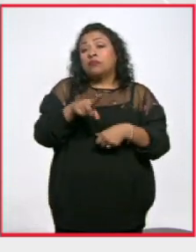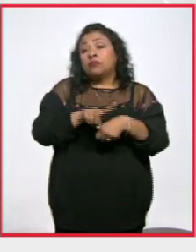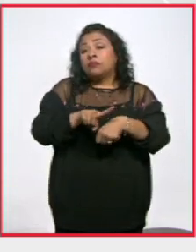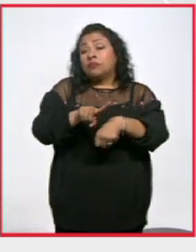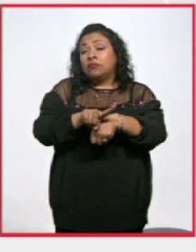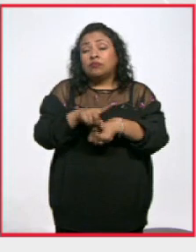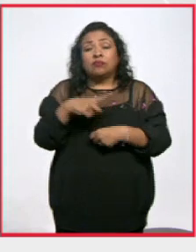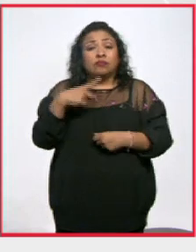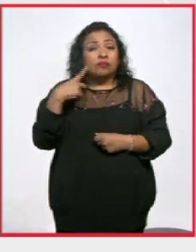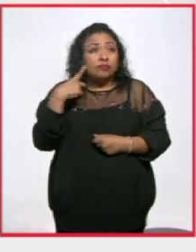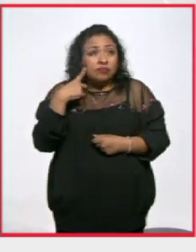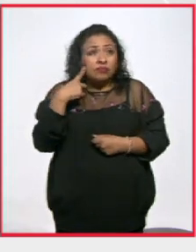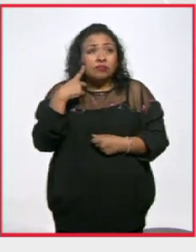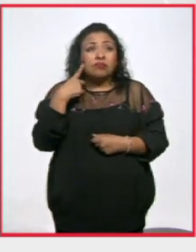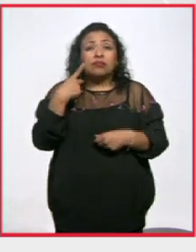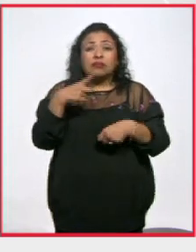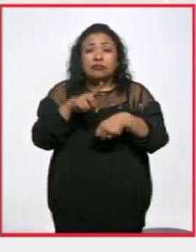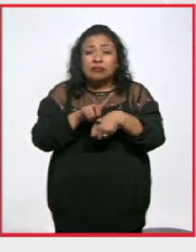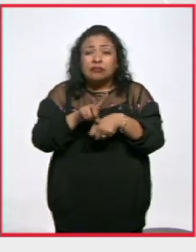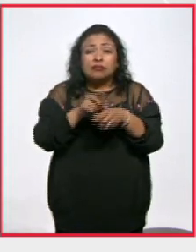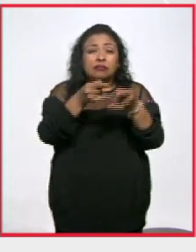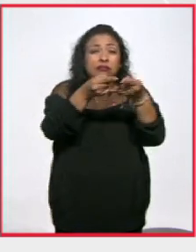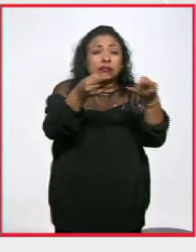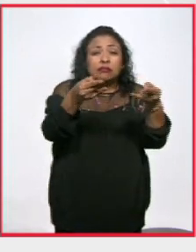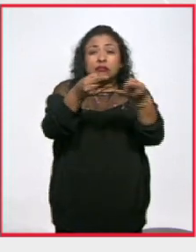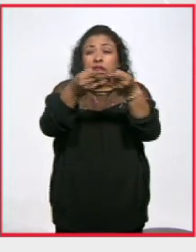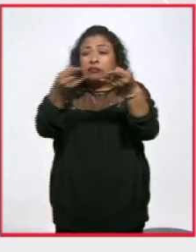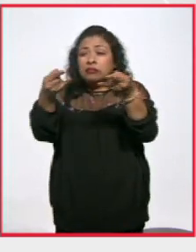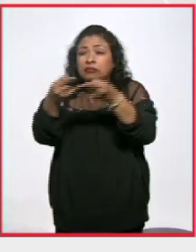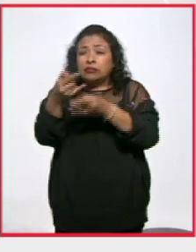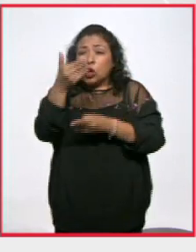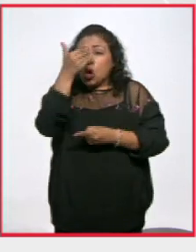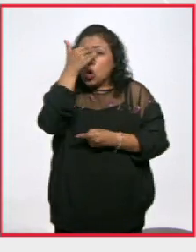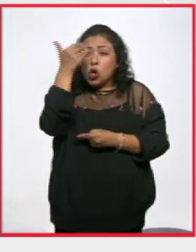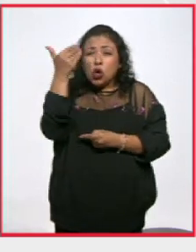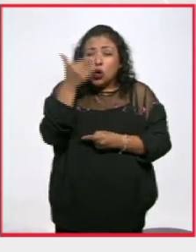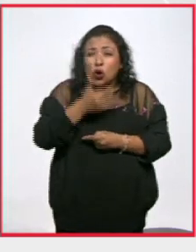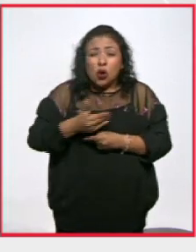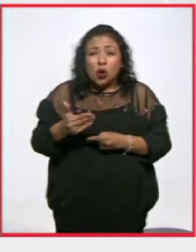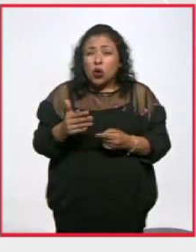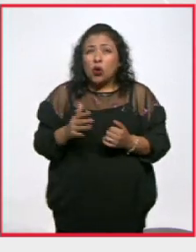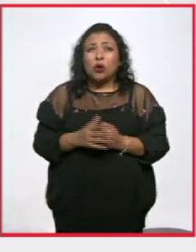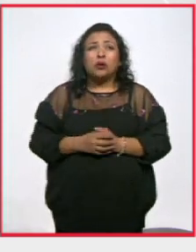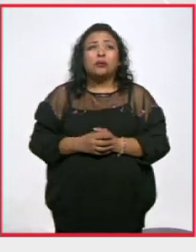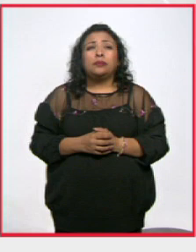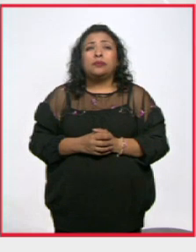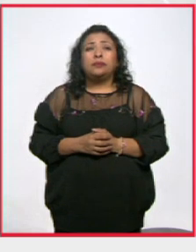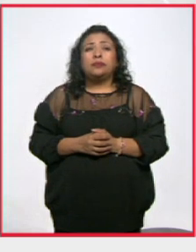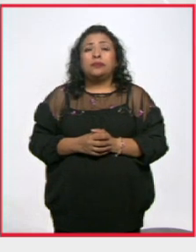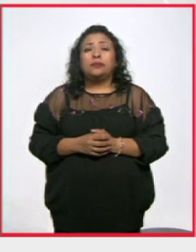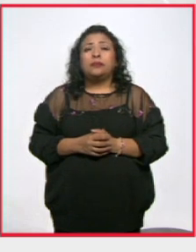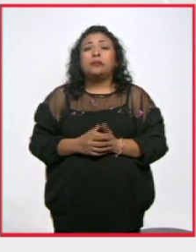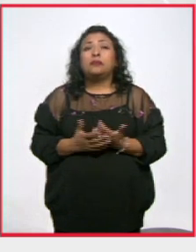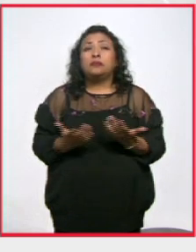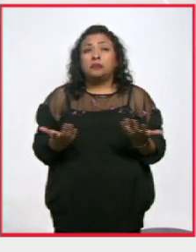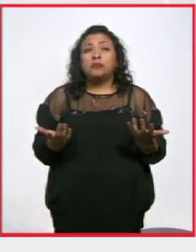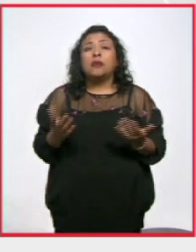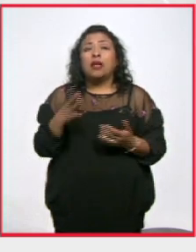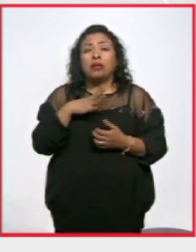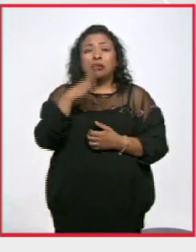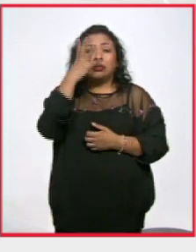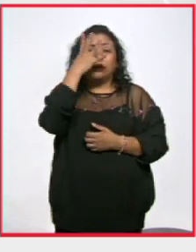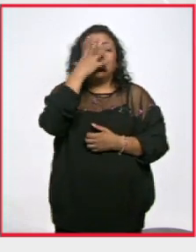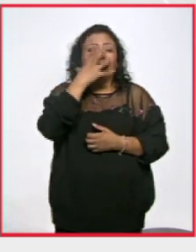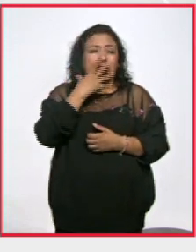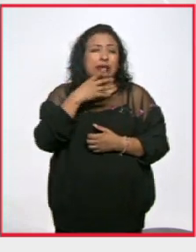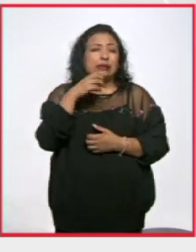escuchar cada día más historias de terror, te aporta una tristeza,